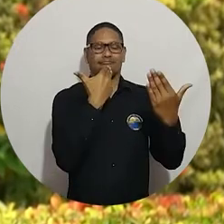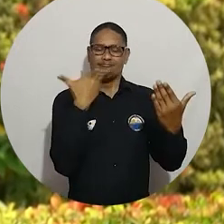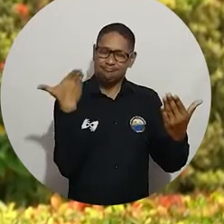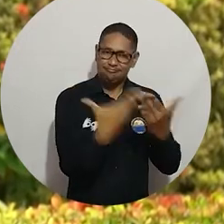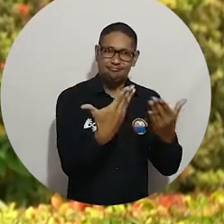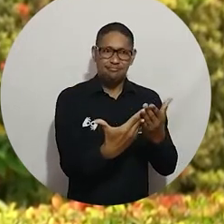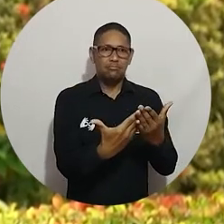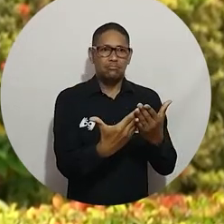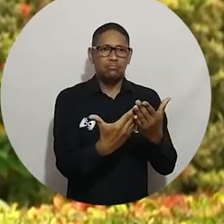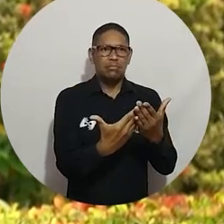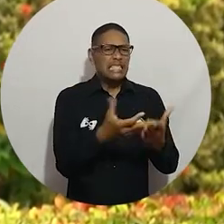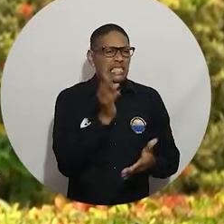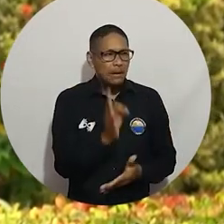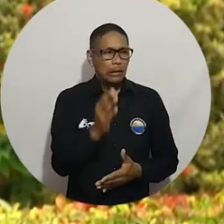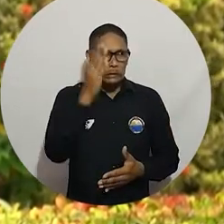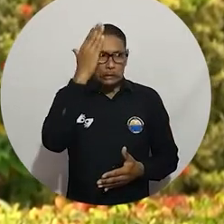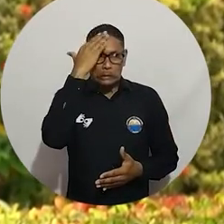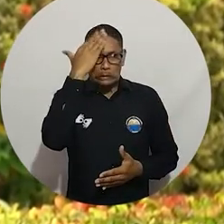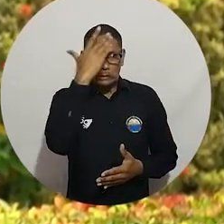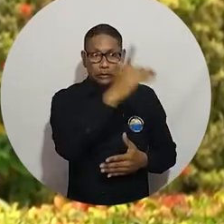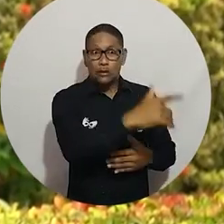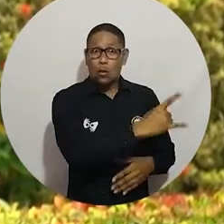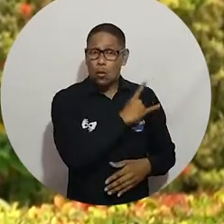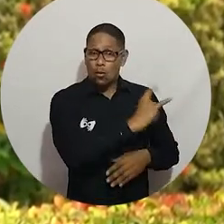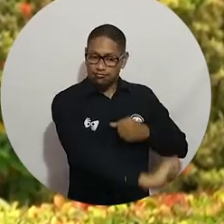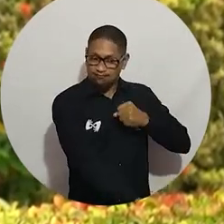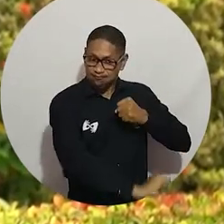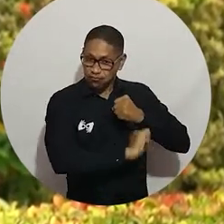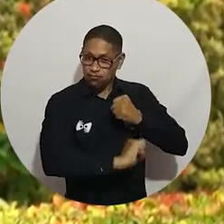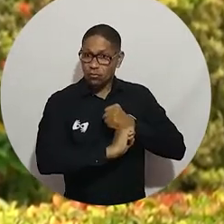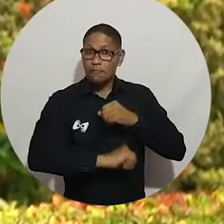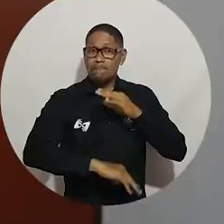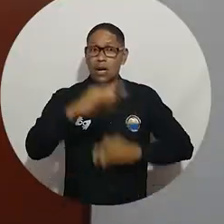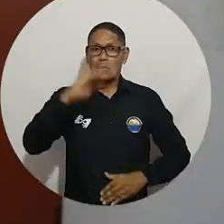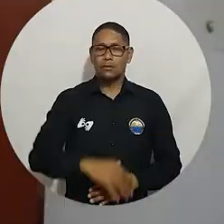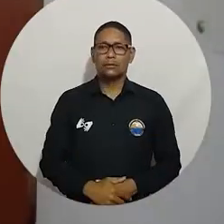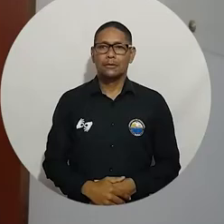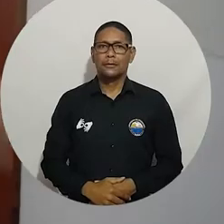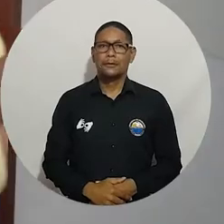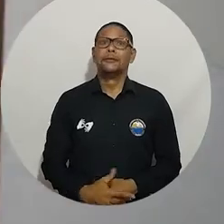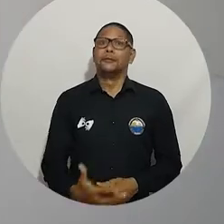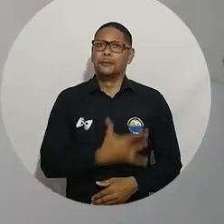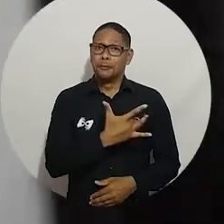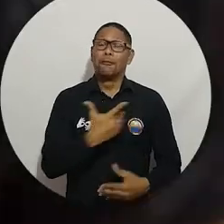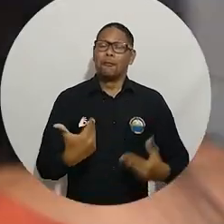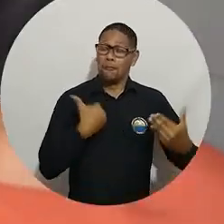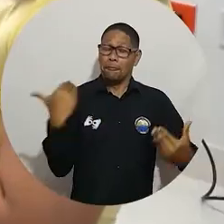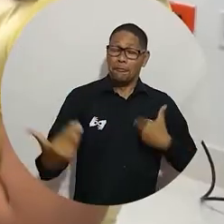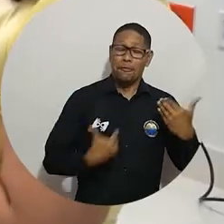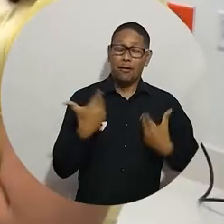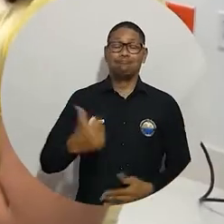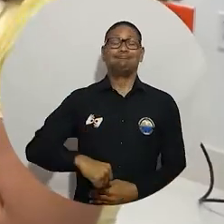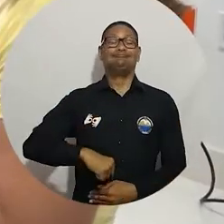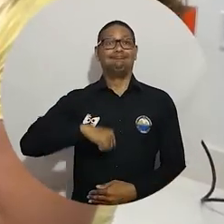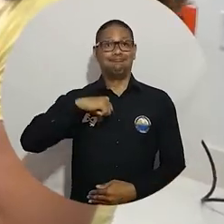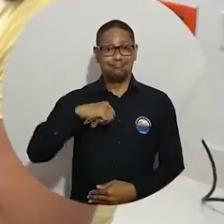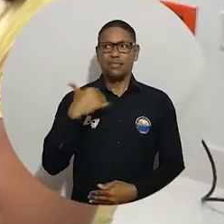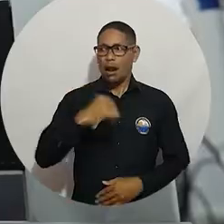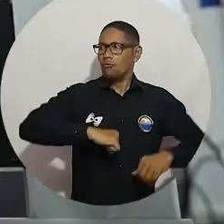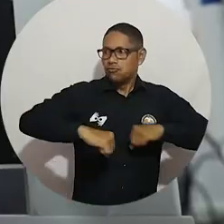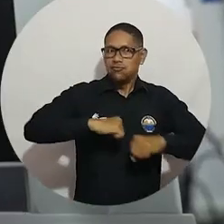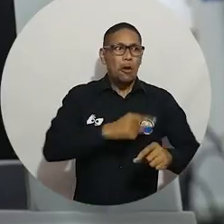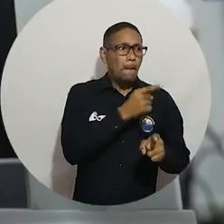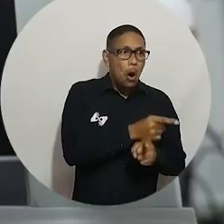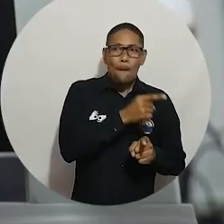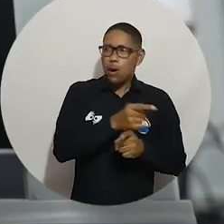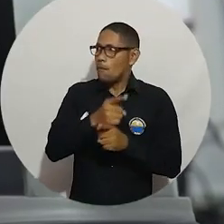los aspectos relacionados al progreso. Y que desde la vicerectoría estamos prestos a colaborar para que todos los investigadores, investigadoras, estudiantes de maestría y doctorado